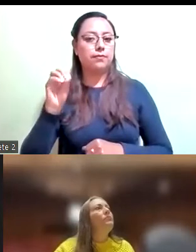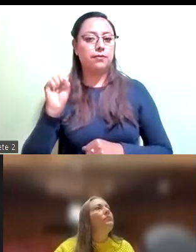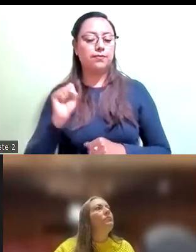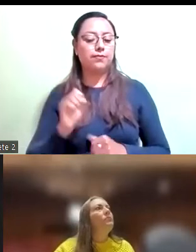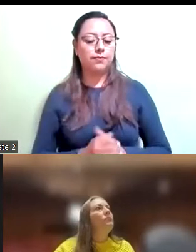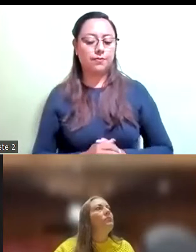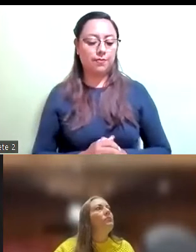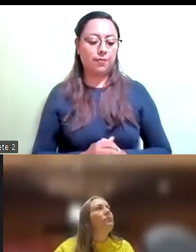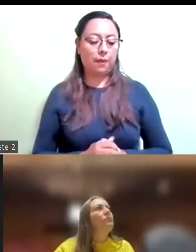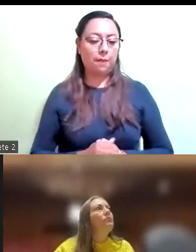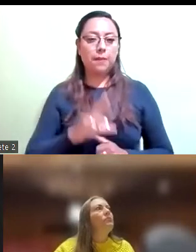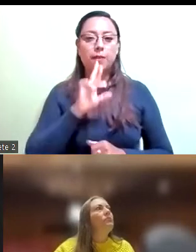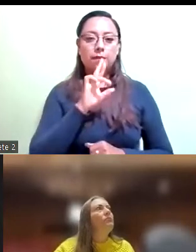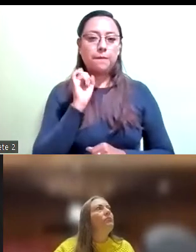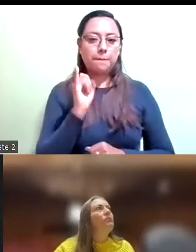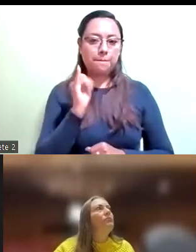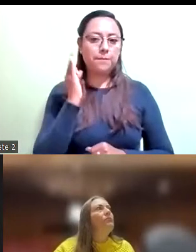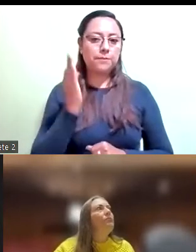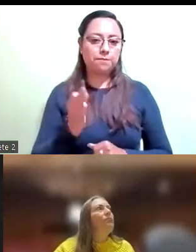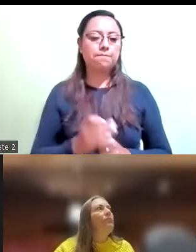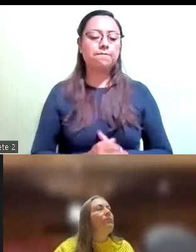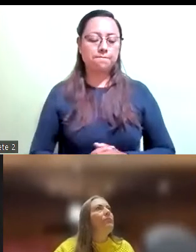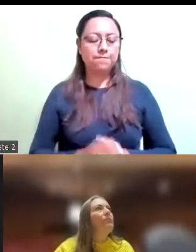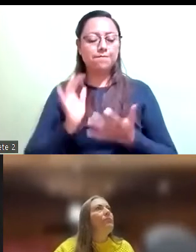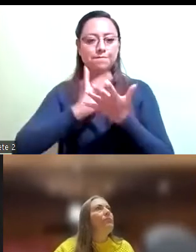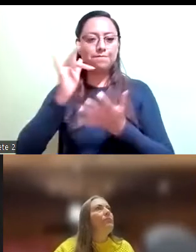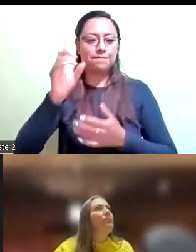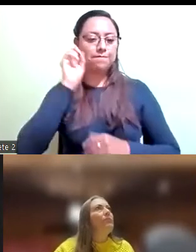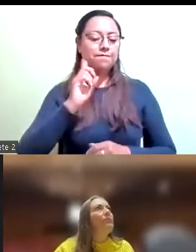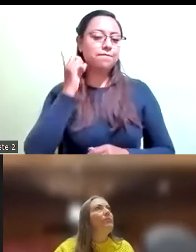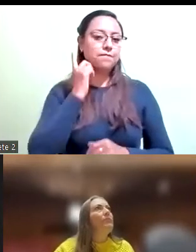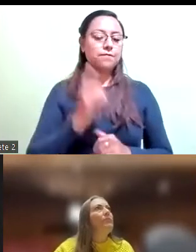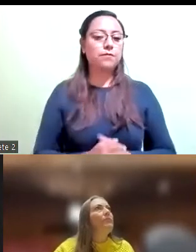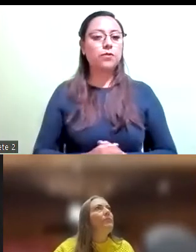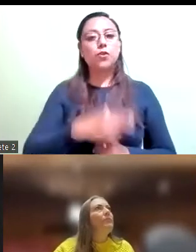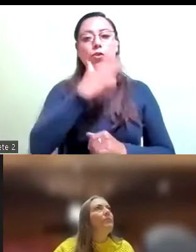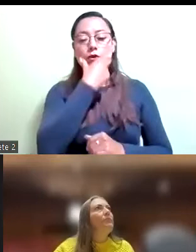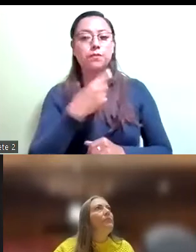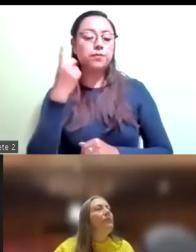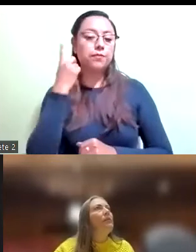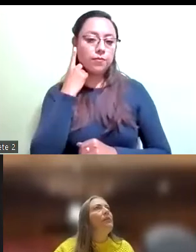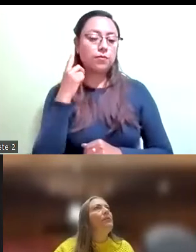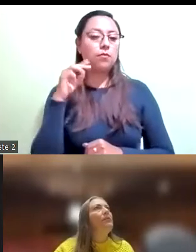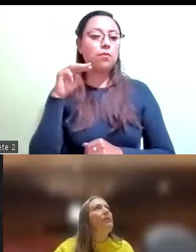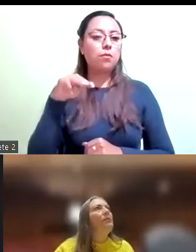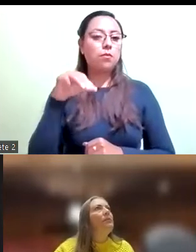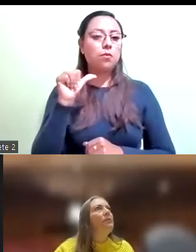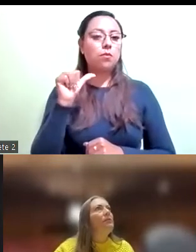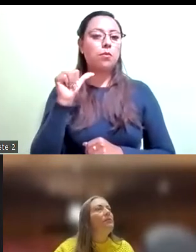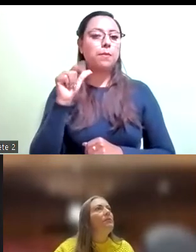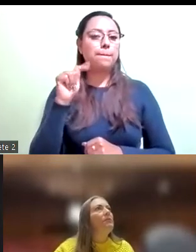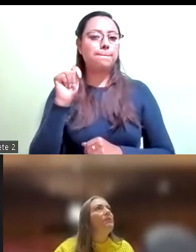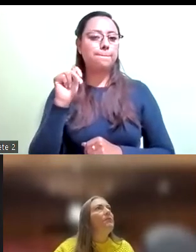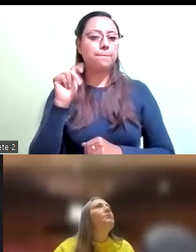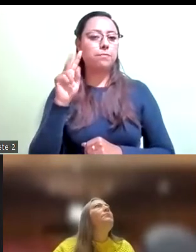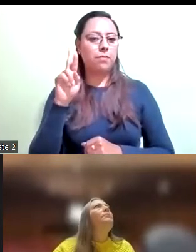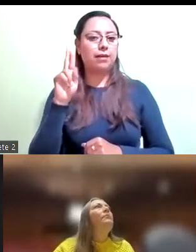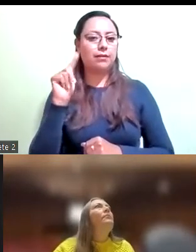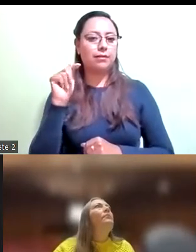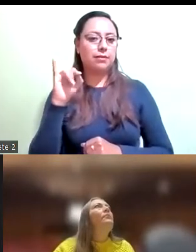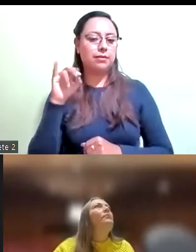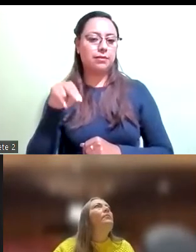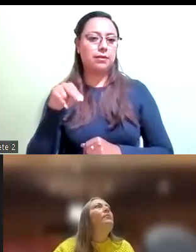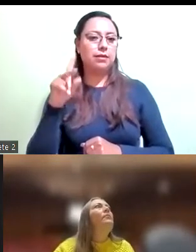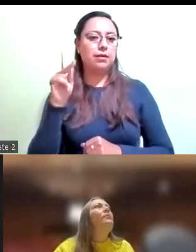Elizabeth Mateos gracias diputada diputado José Martín Padilla Sánchez Martín Padilla a favor